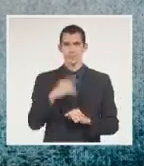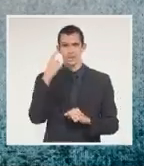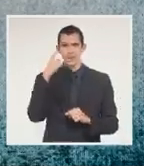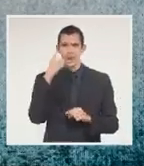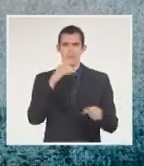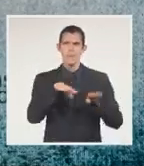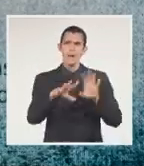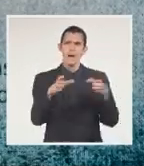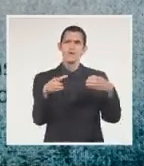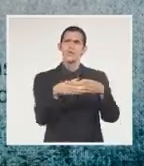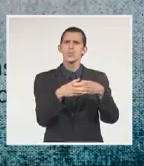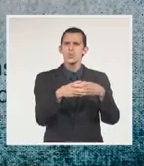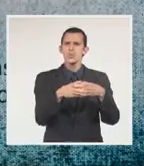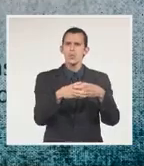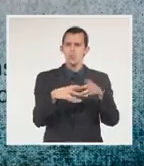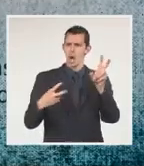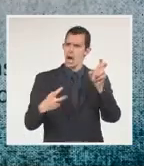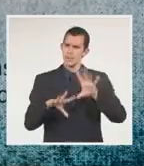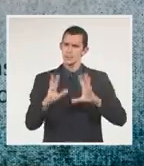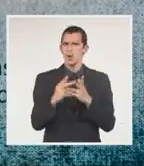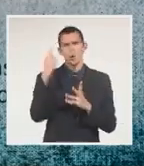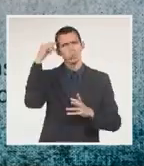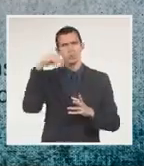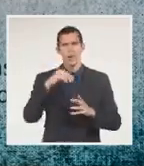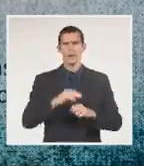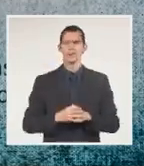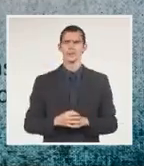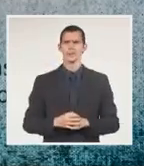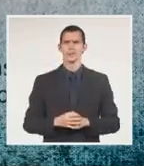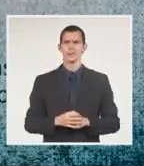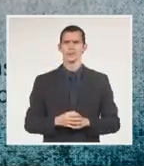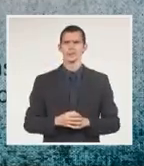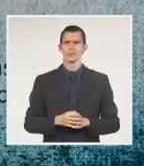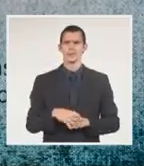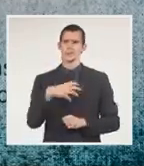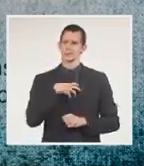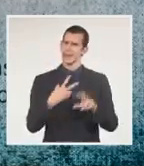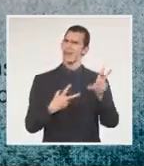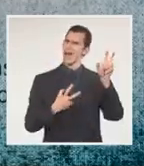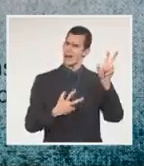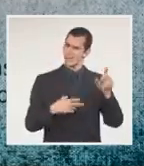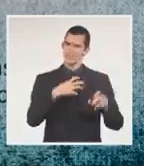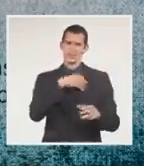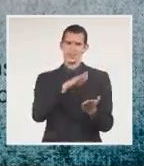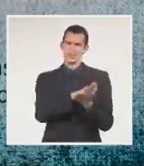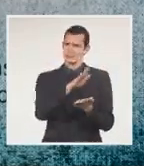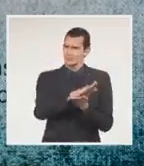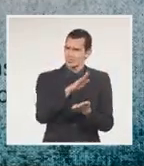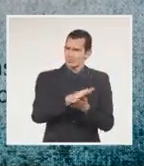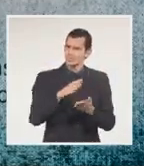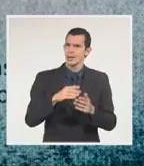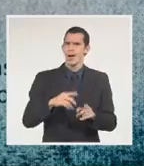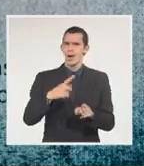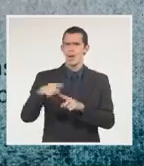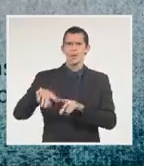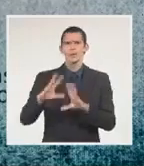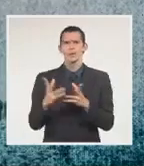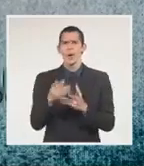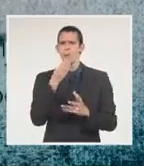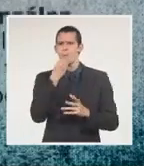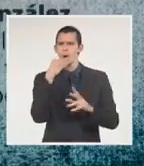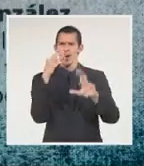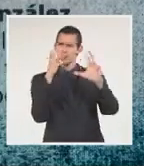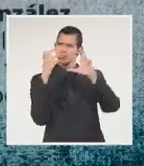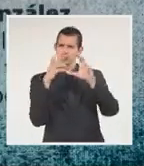Tesorero, Willy González, el que acabamos de ver. Los grupos armados, tienen armamento y embarcaciones, para iniciar la lucha armada, el país, lanzacohetes,